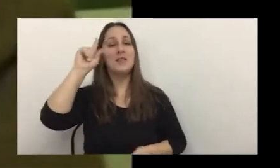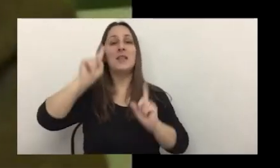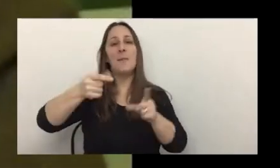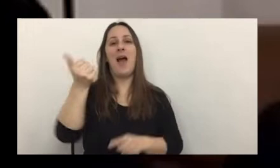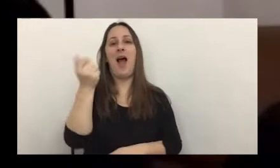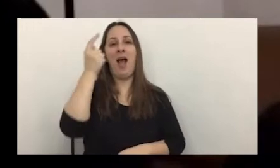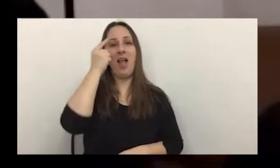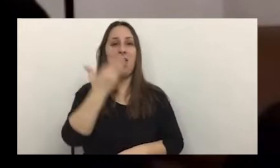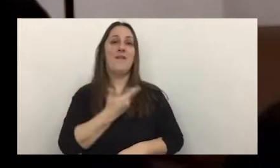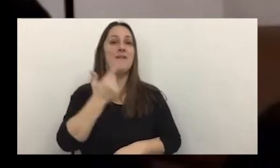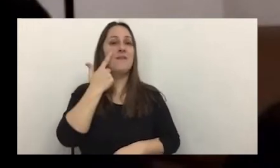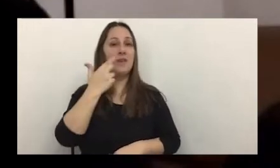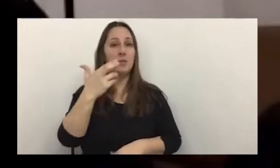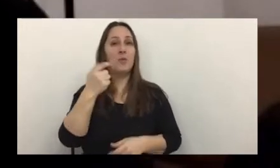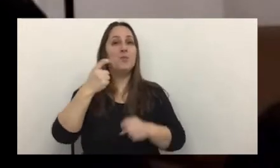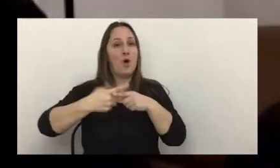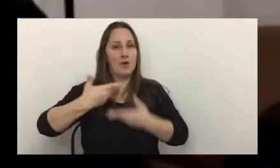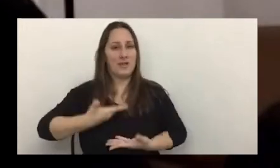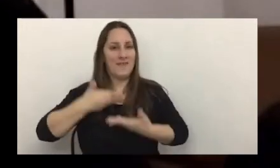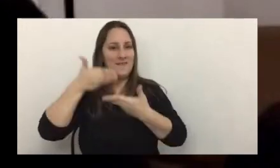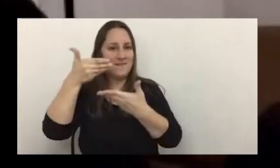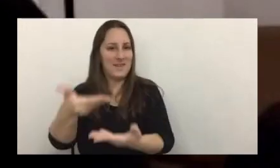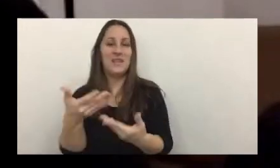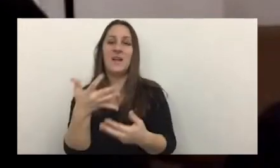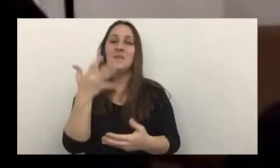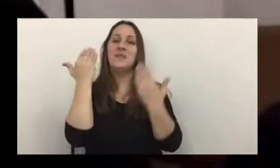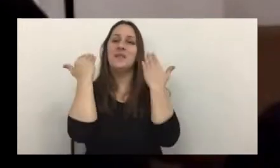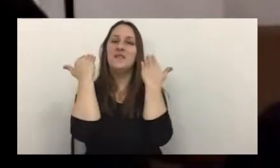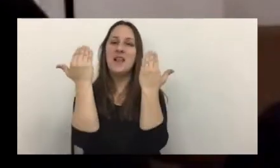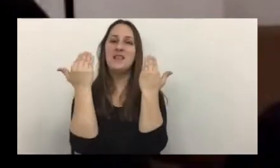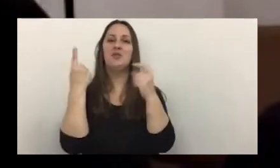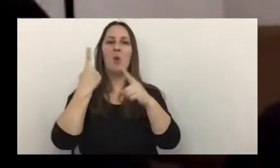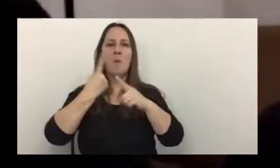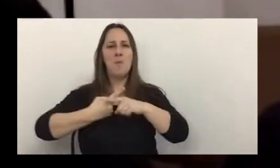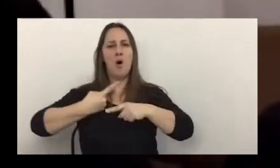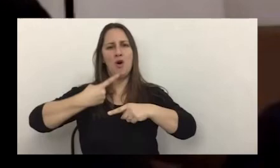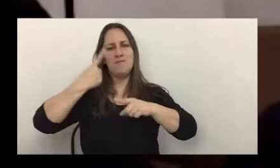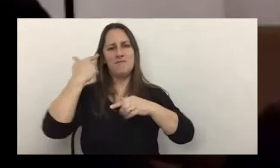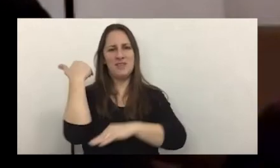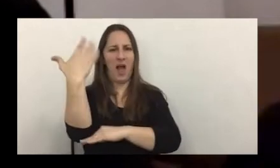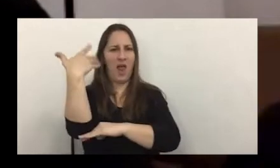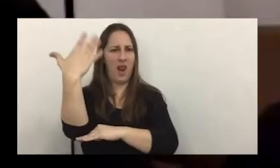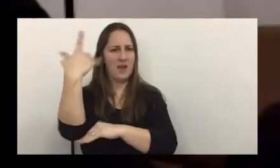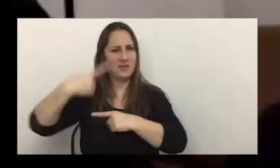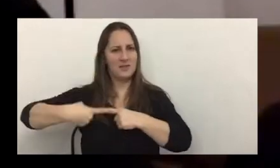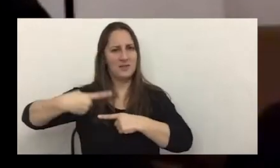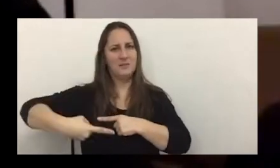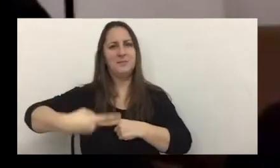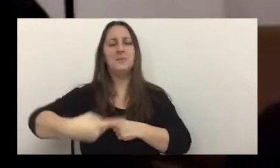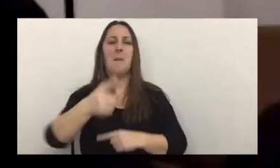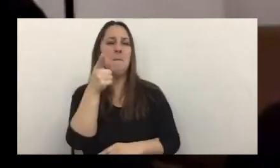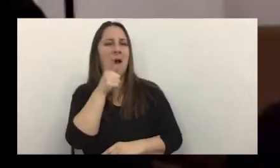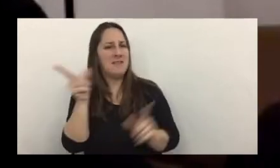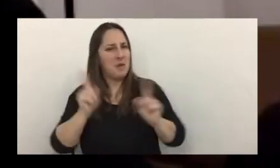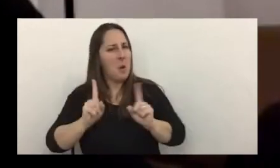la invitación, y felicitarlos por la realización de estos eventos, que parecieran que no,